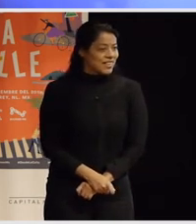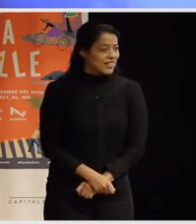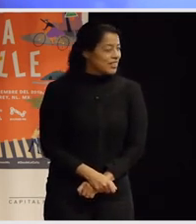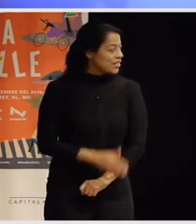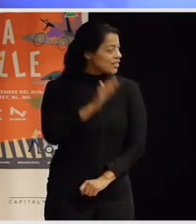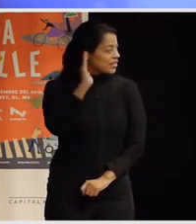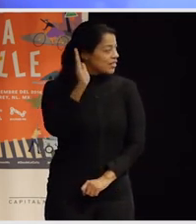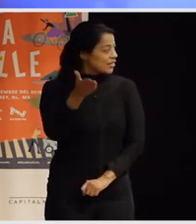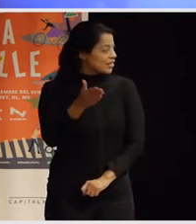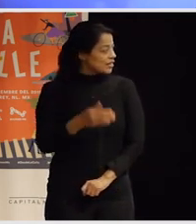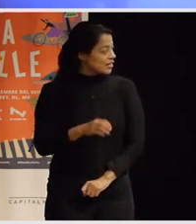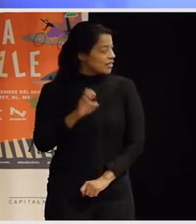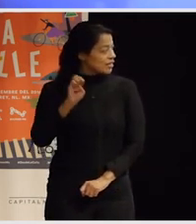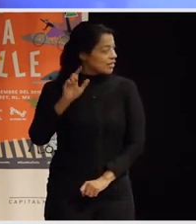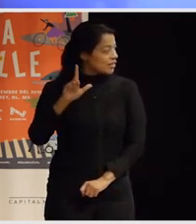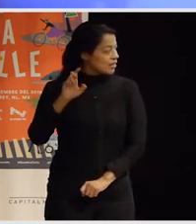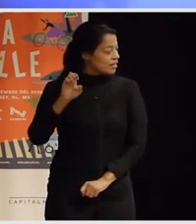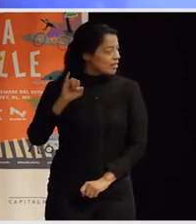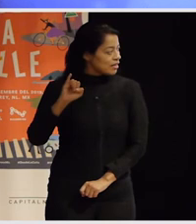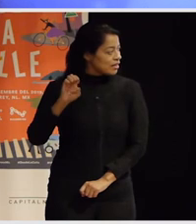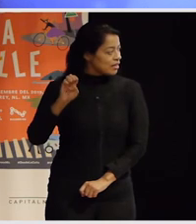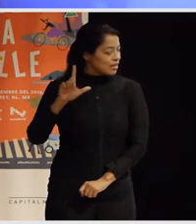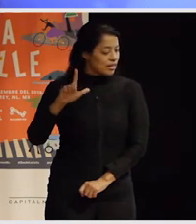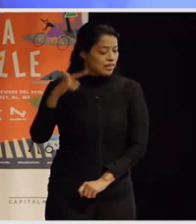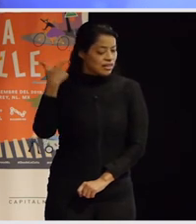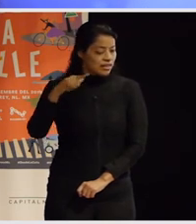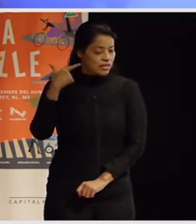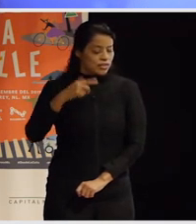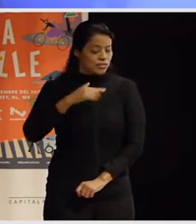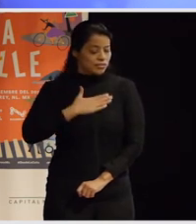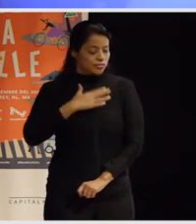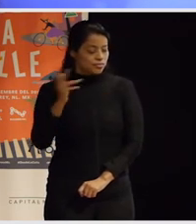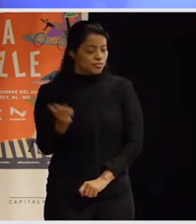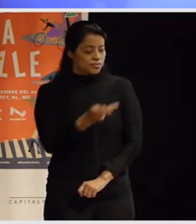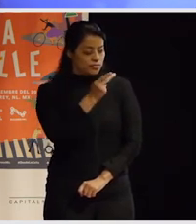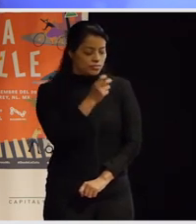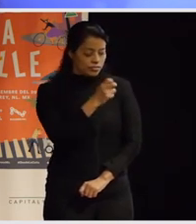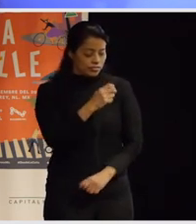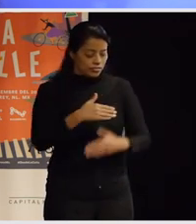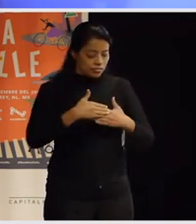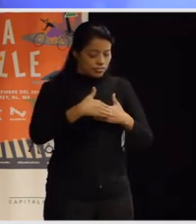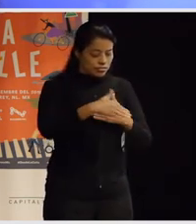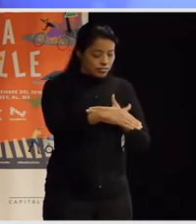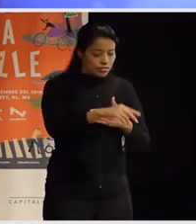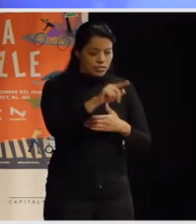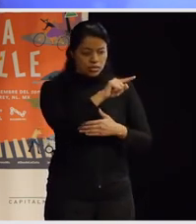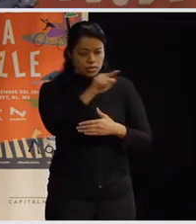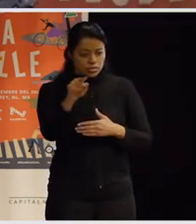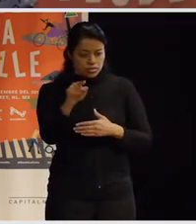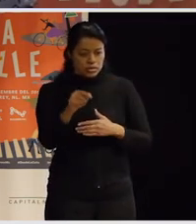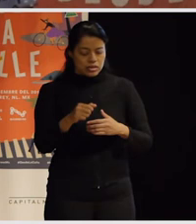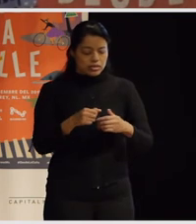hola soy Ariel de Guadalajara la pregunta que tengo es en todo este proceso que han hecho qué resistencias